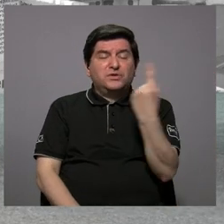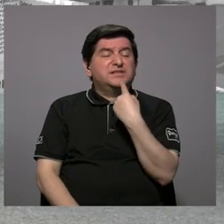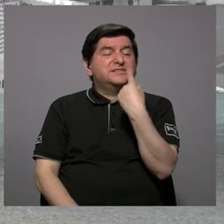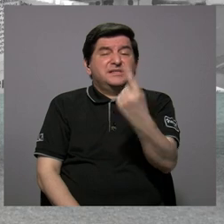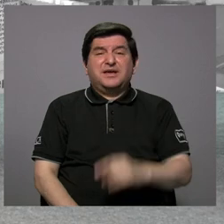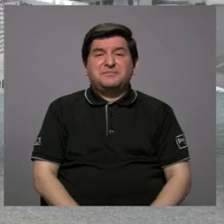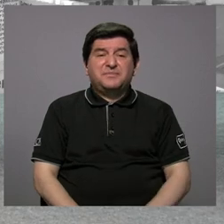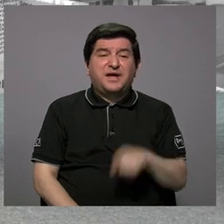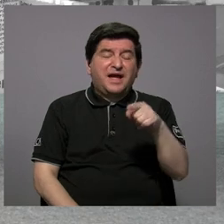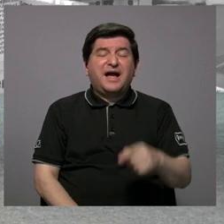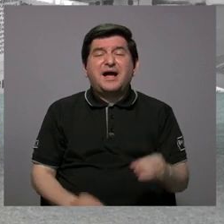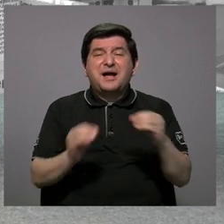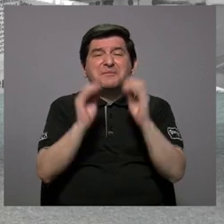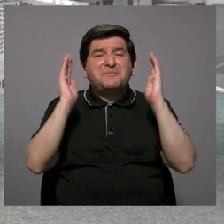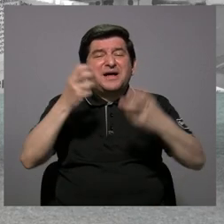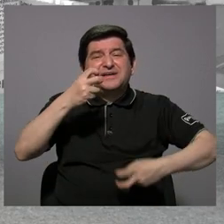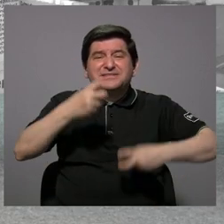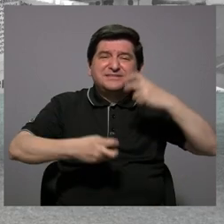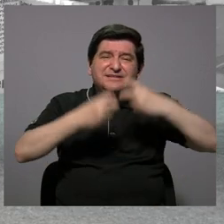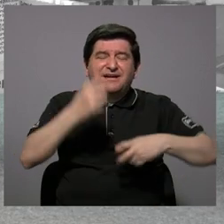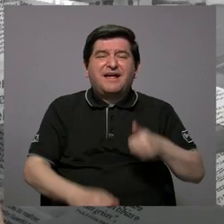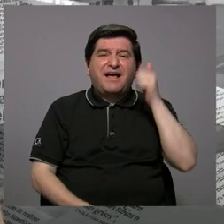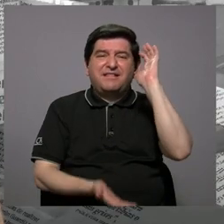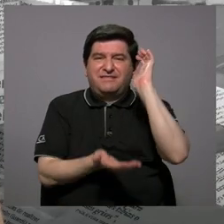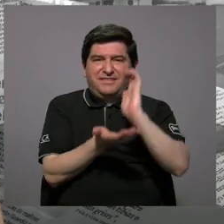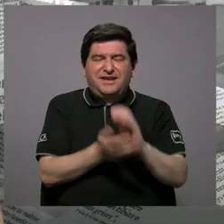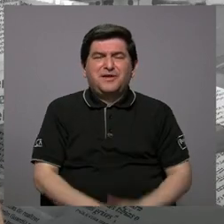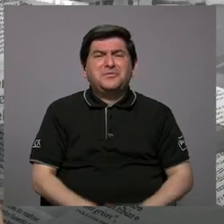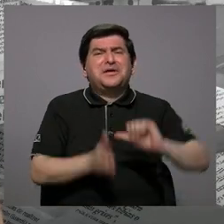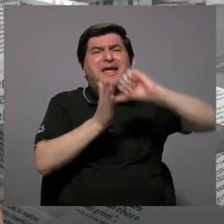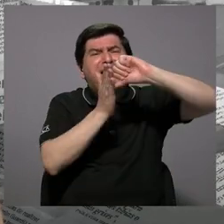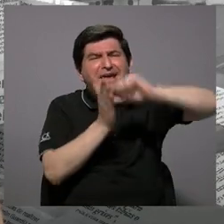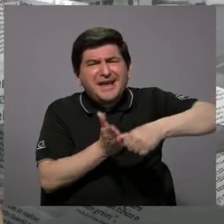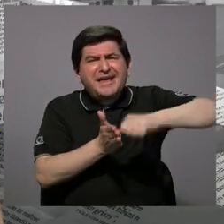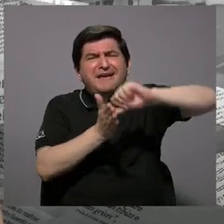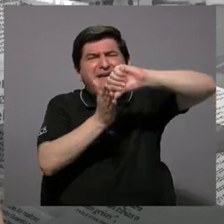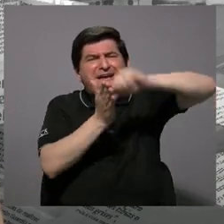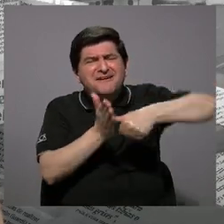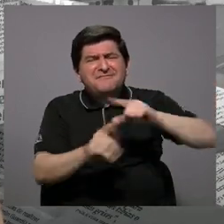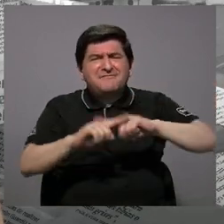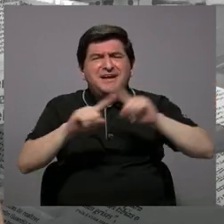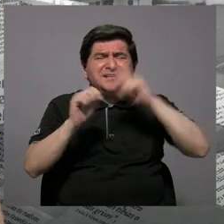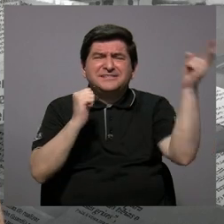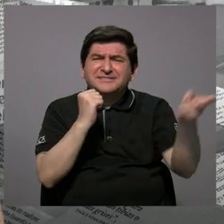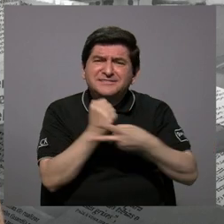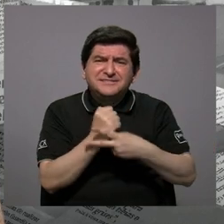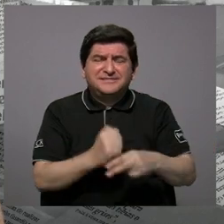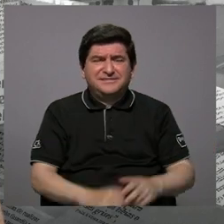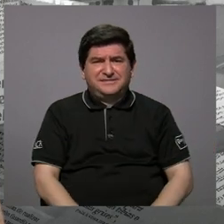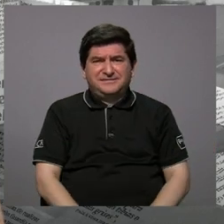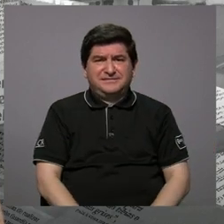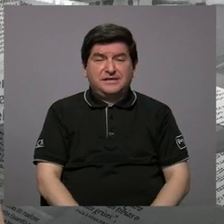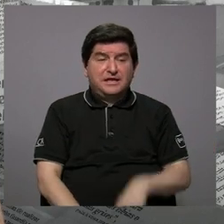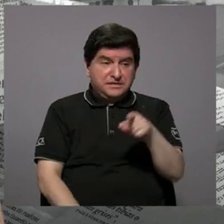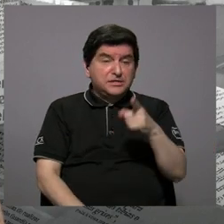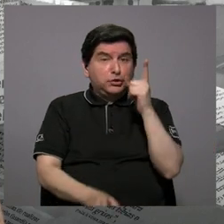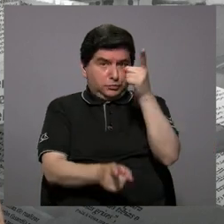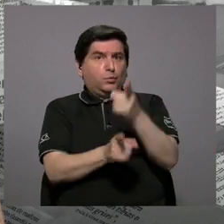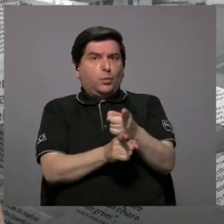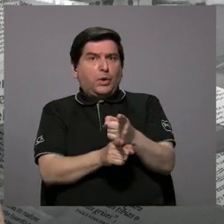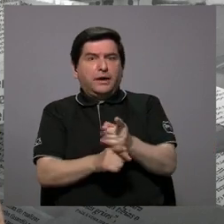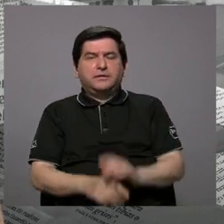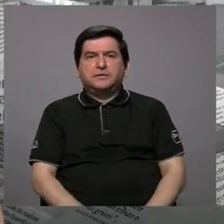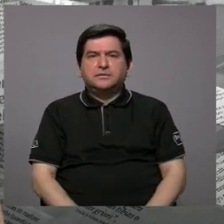alegado que esa es la mayor problemática que tiene Alajuelita. Hemos insistido muchas ocasiones si eso es así